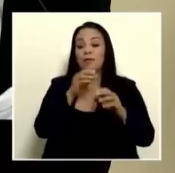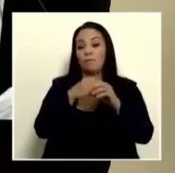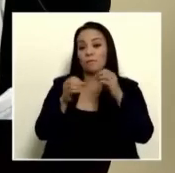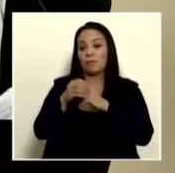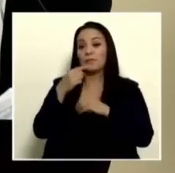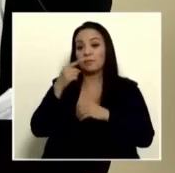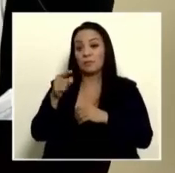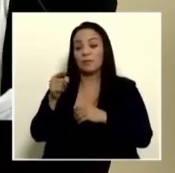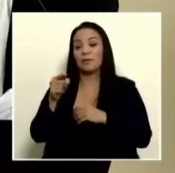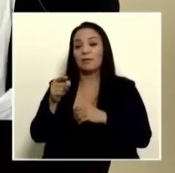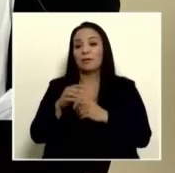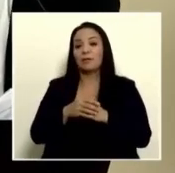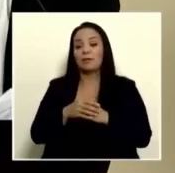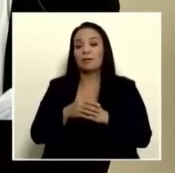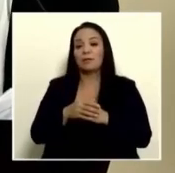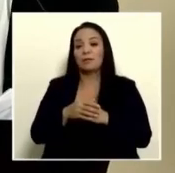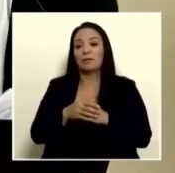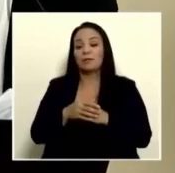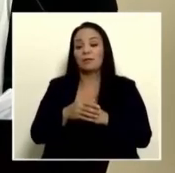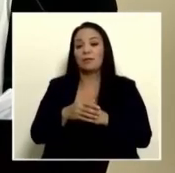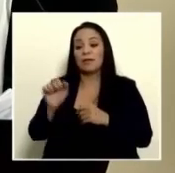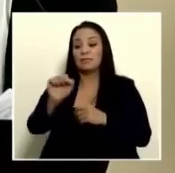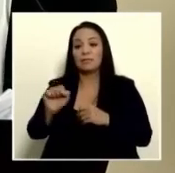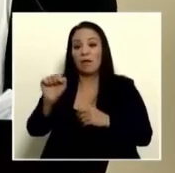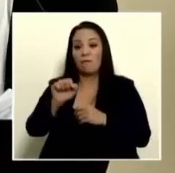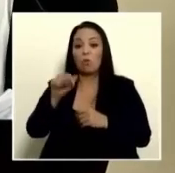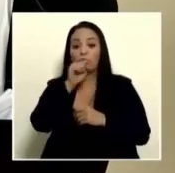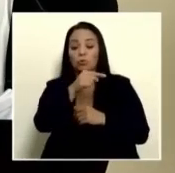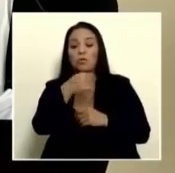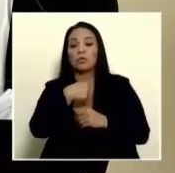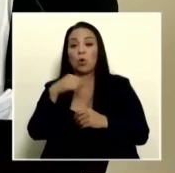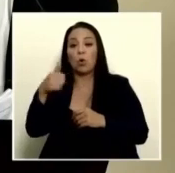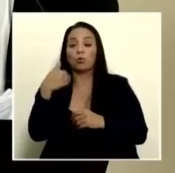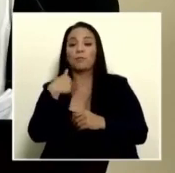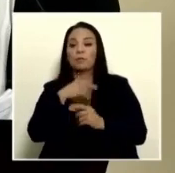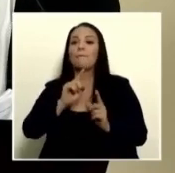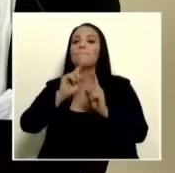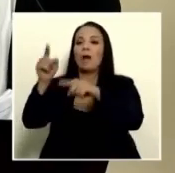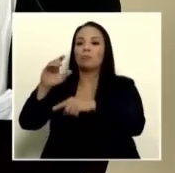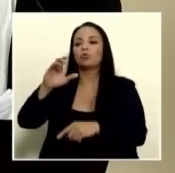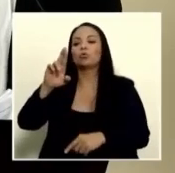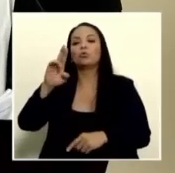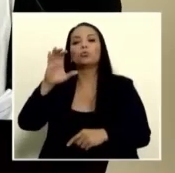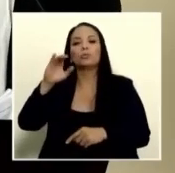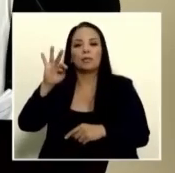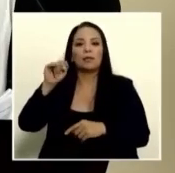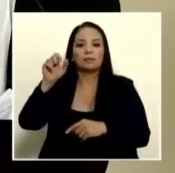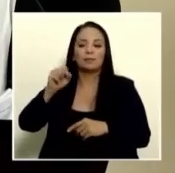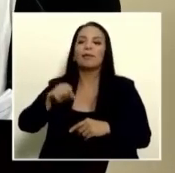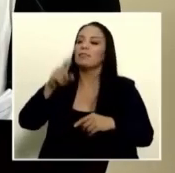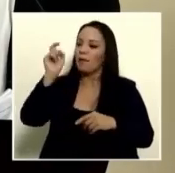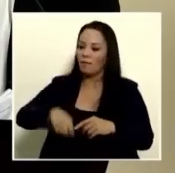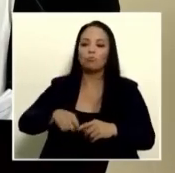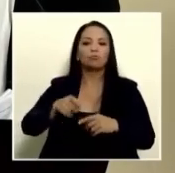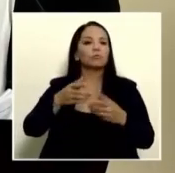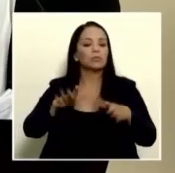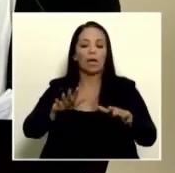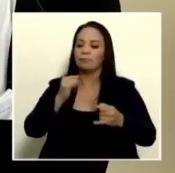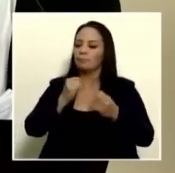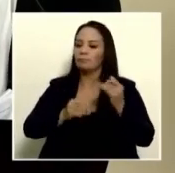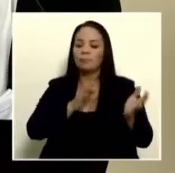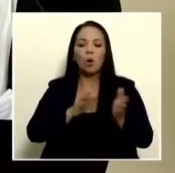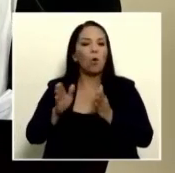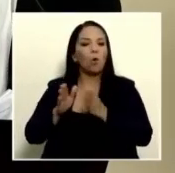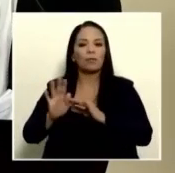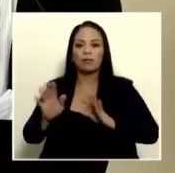y otros ministros vamos para crucitas el sábado ya esta barbaridad hay que ponerle orden vamos a ir a